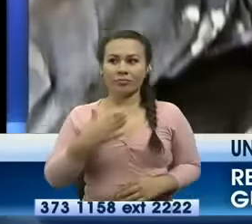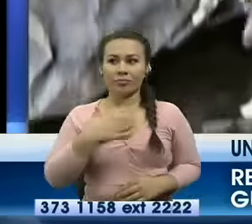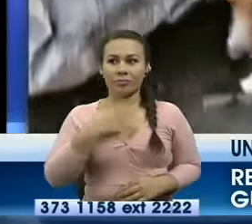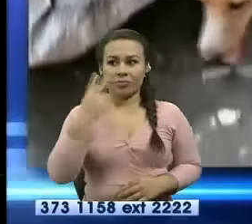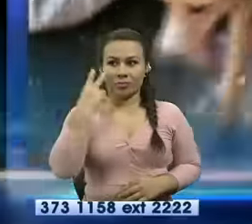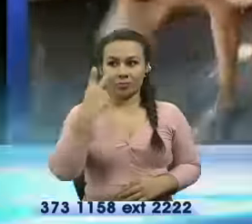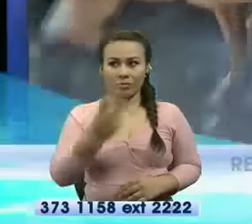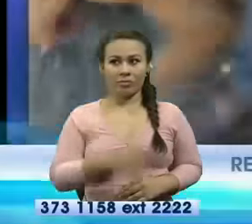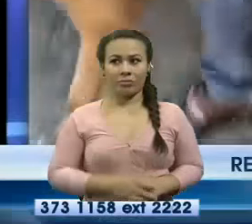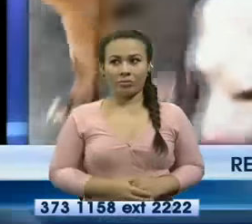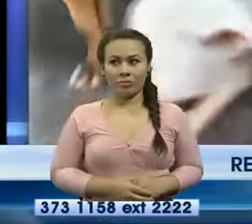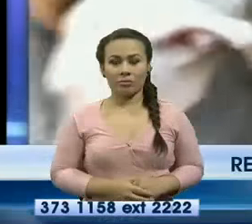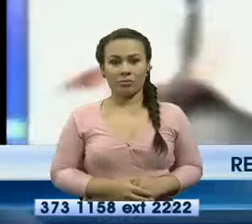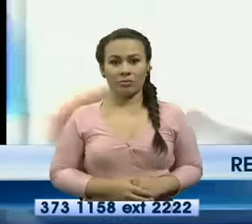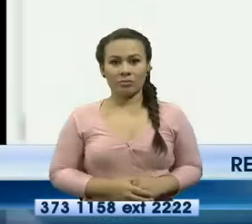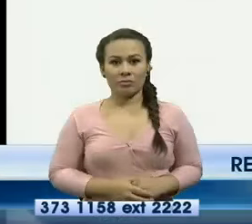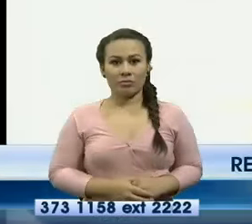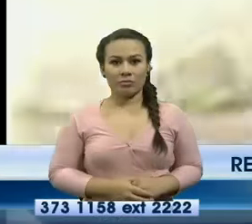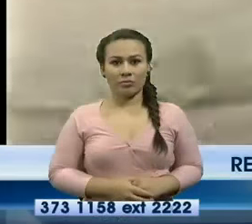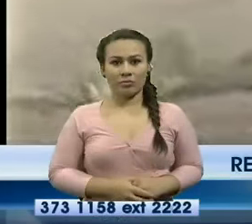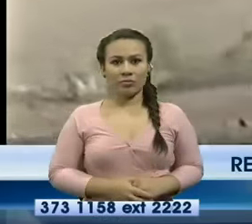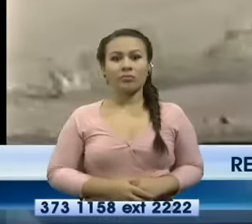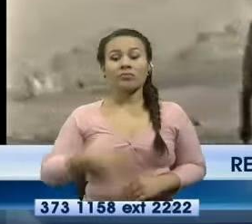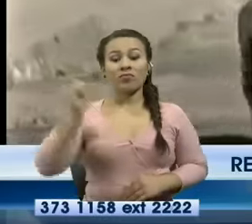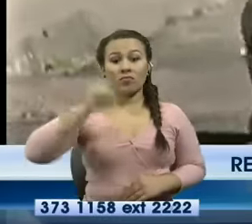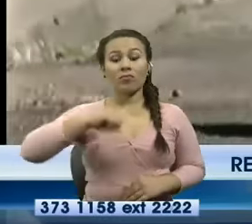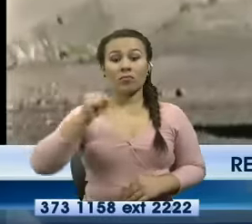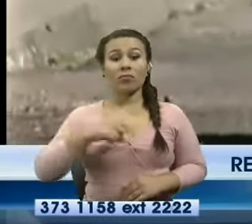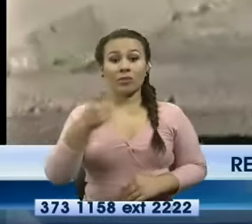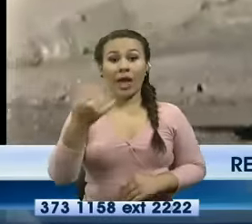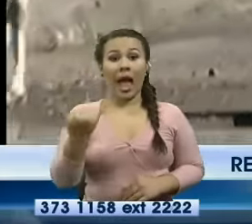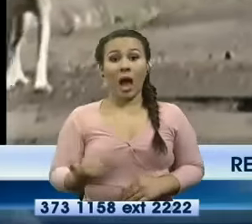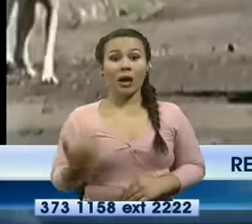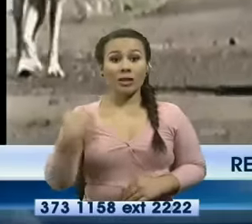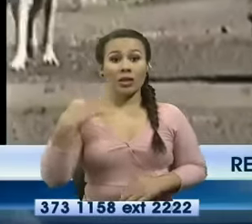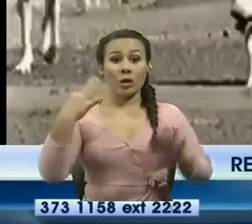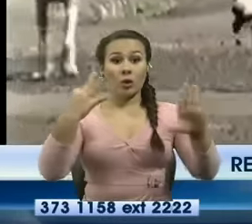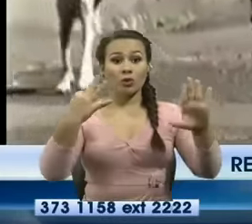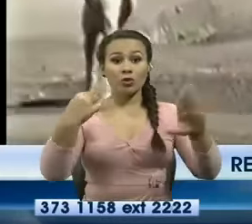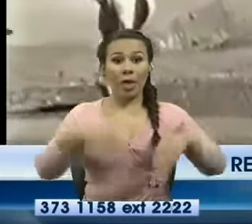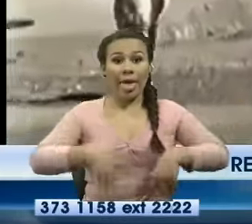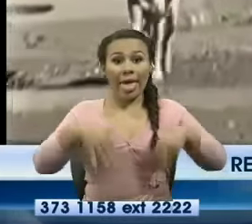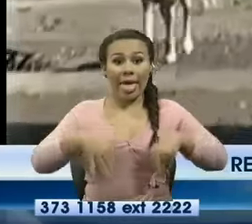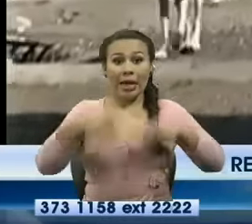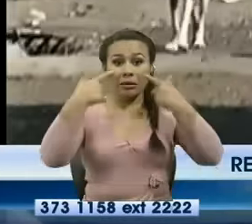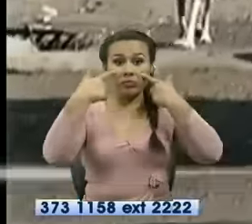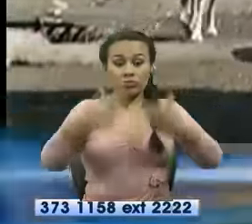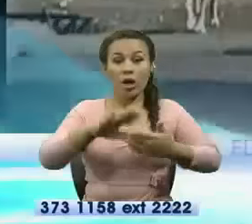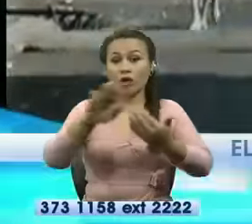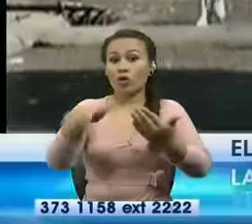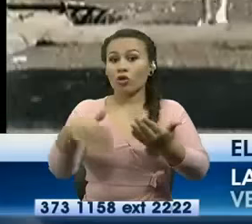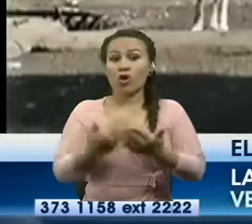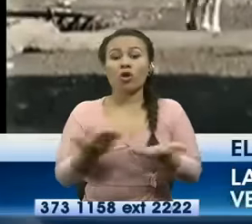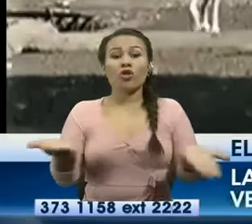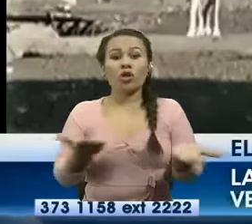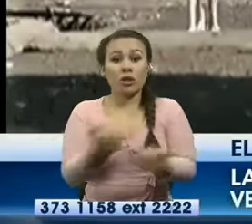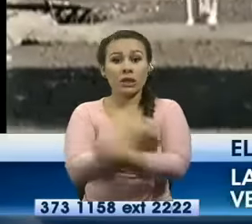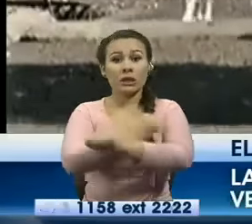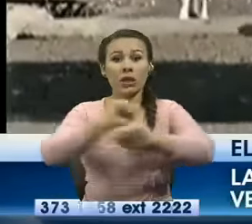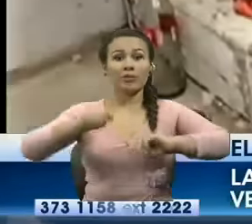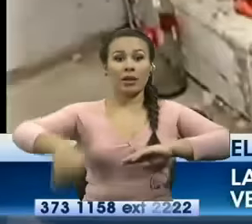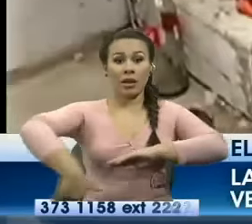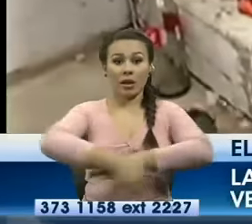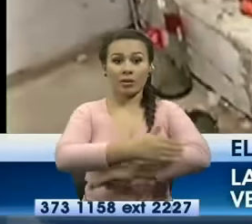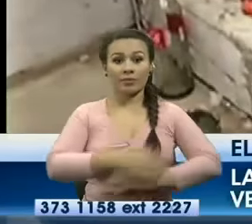uno dos tres hasta que me llené de ellos actualmente tiene ocho canes bajo su cuidado todos han sido rescatados de la